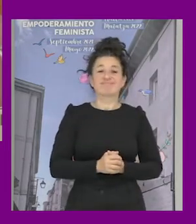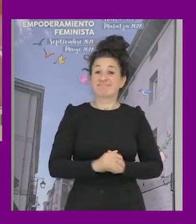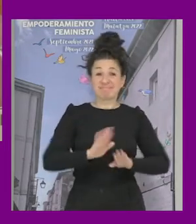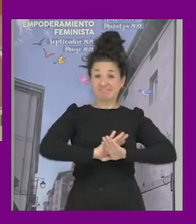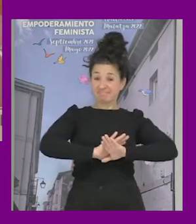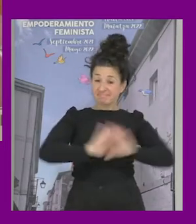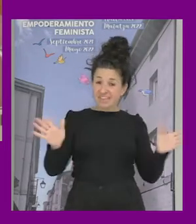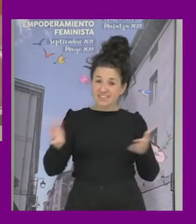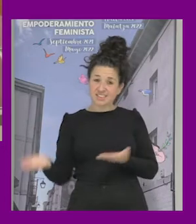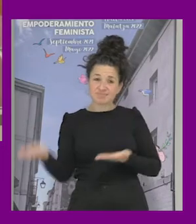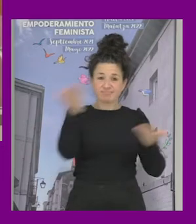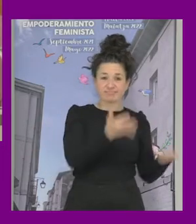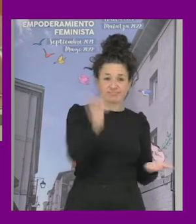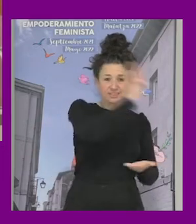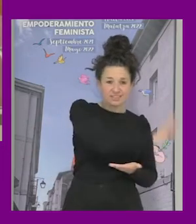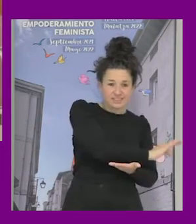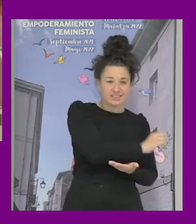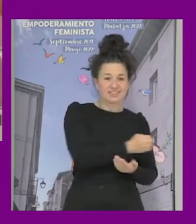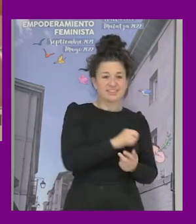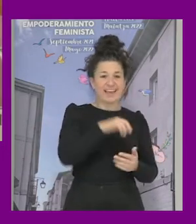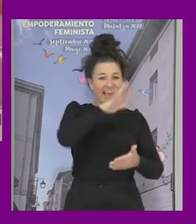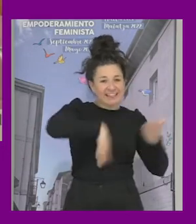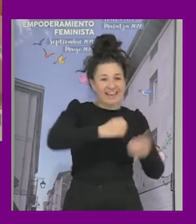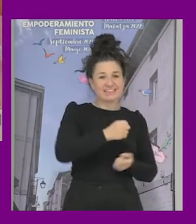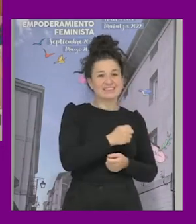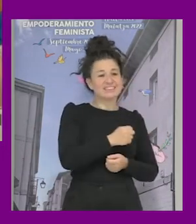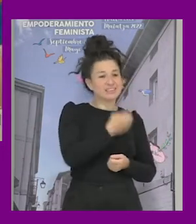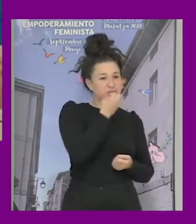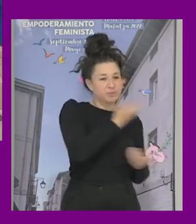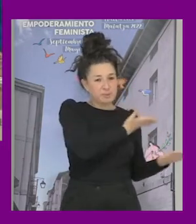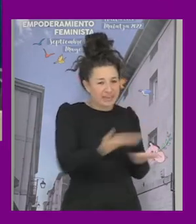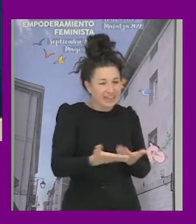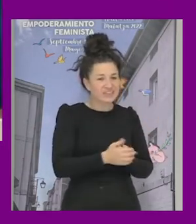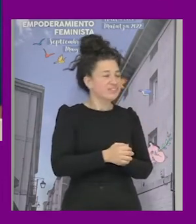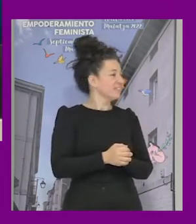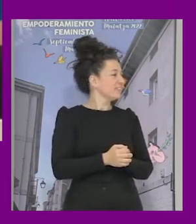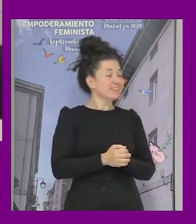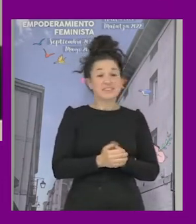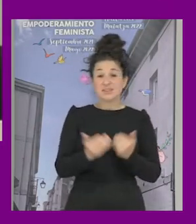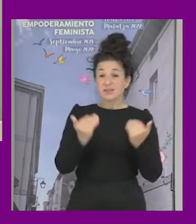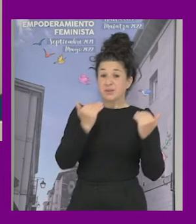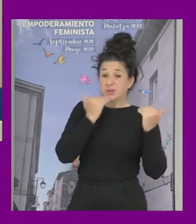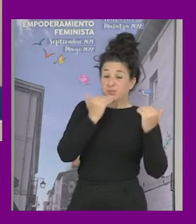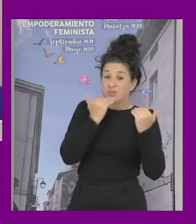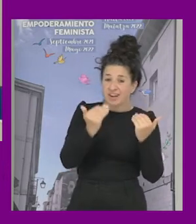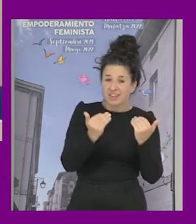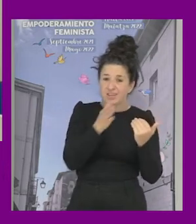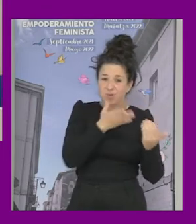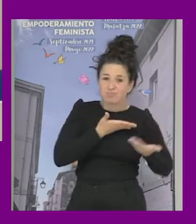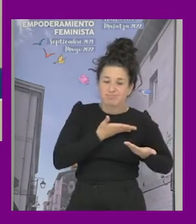más teo es la palabra bienvenido Gerard muchas gracias muchas gracias por invitarme